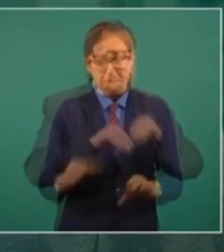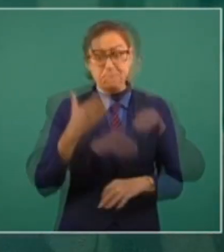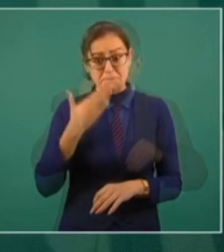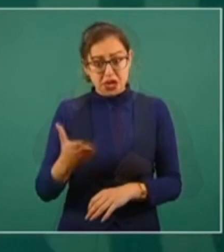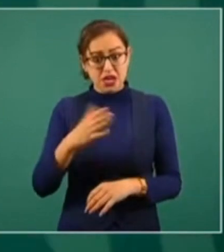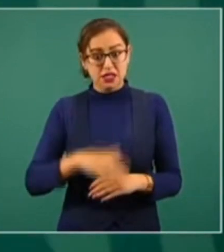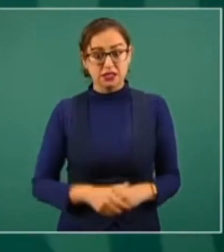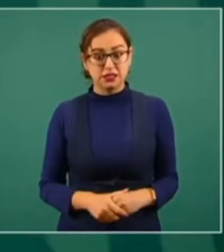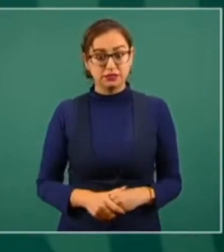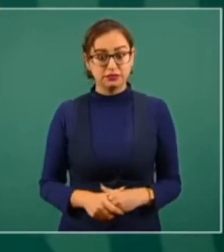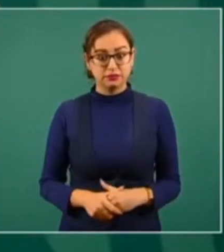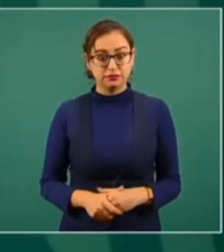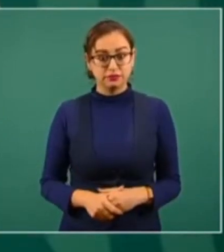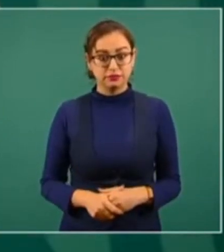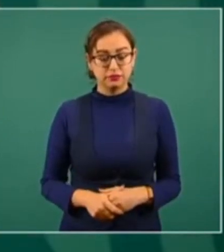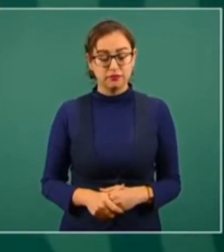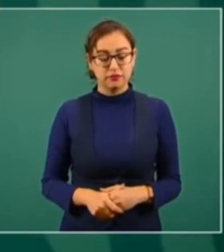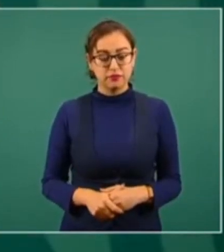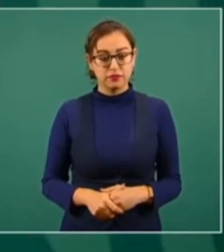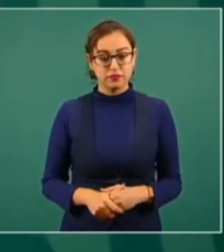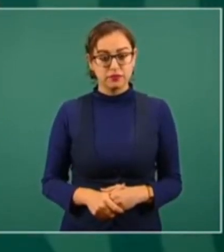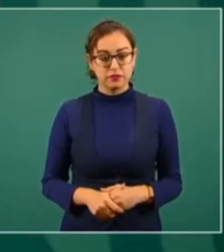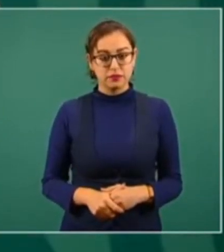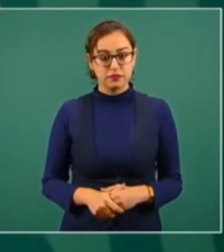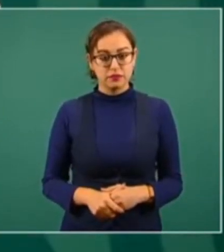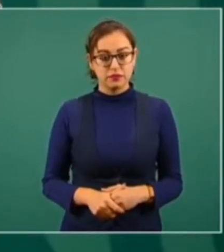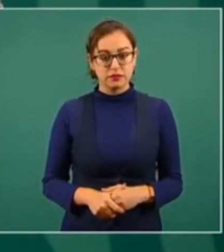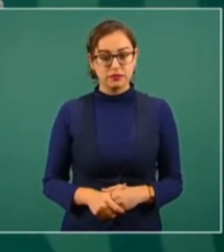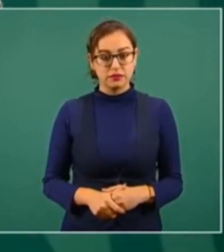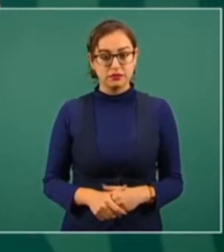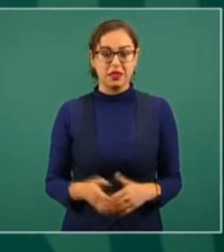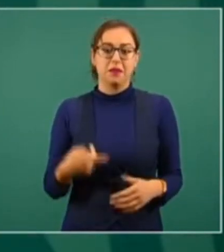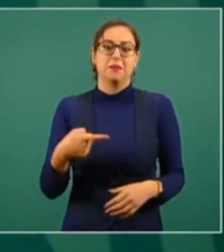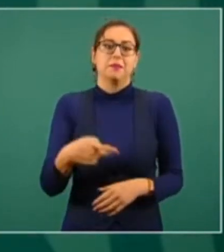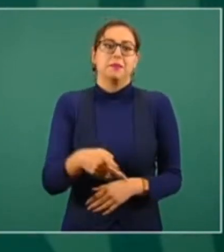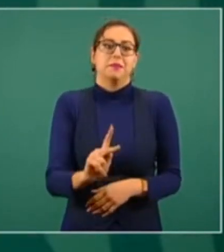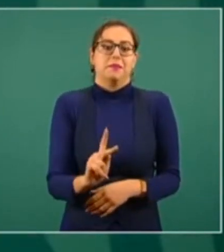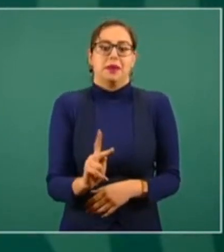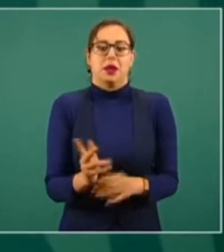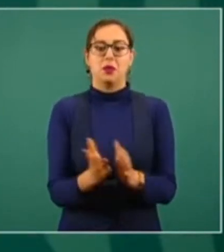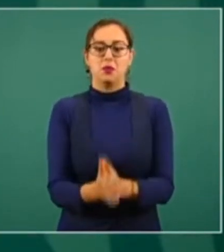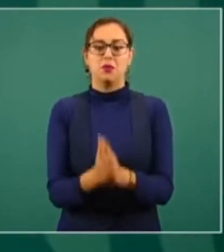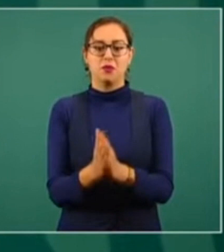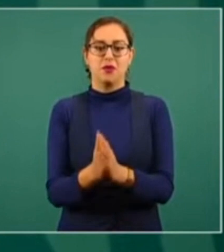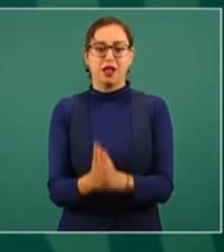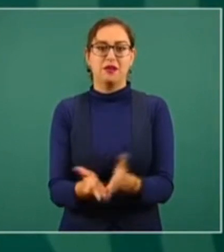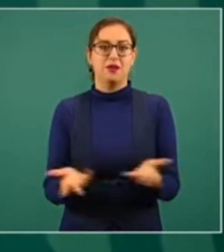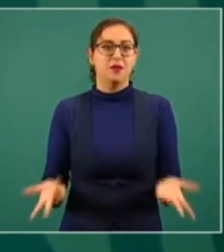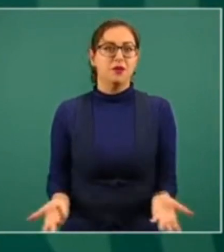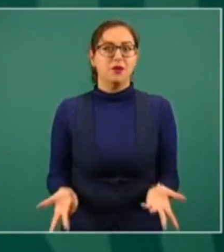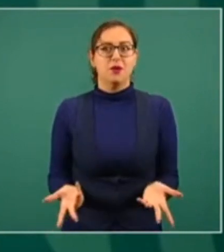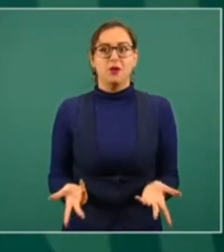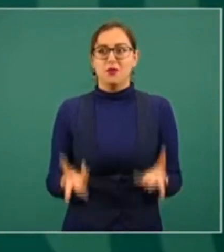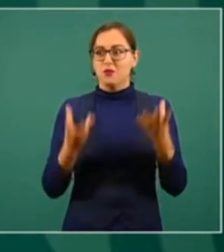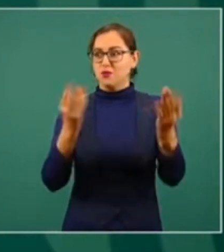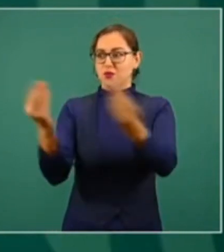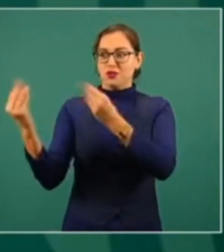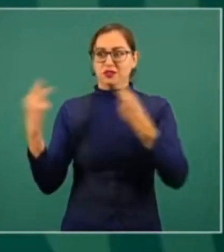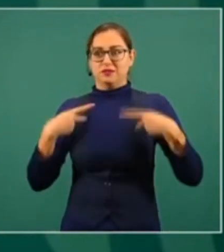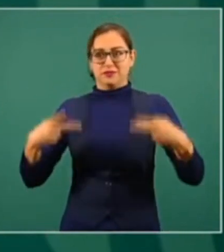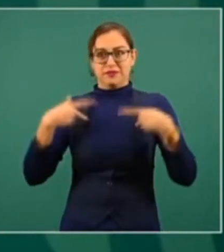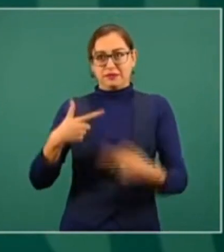¿Cómo se va a aceptar que una agencia internacional